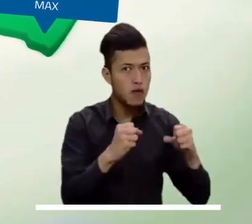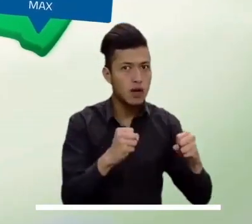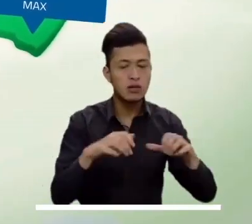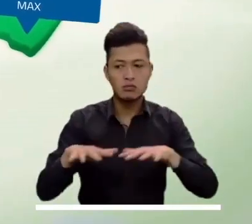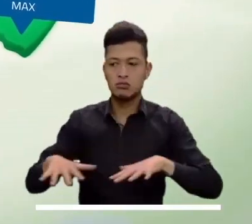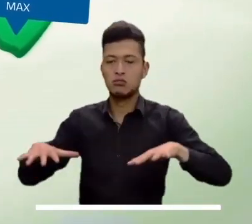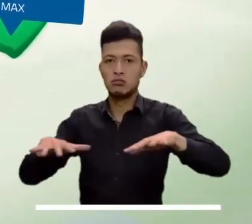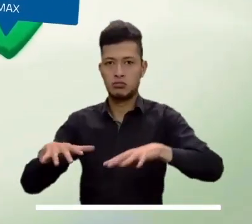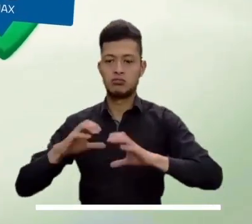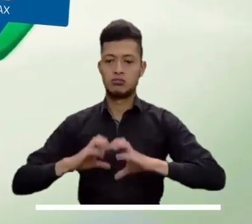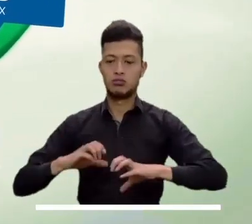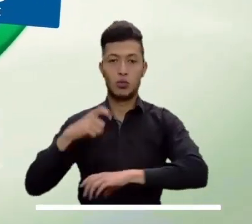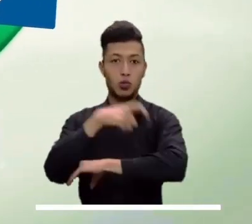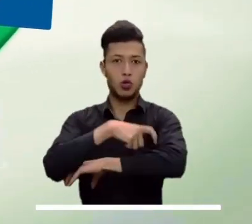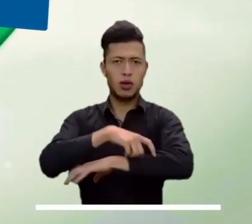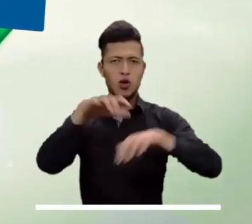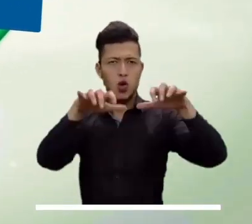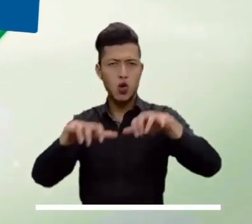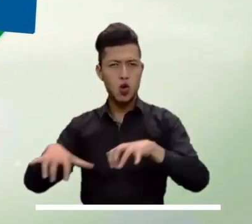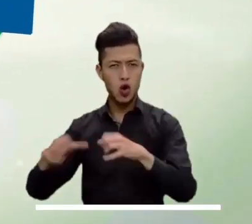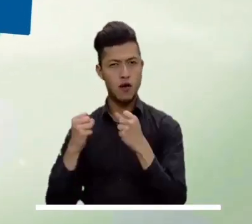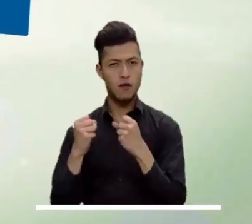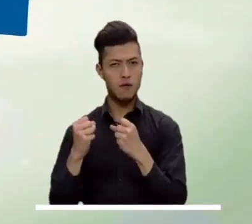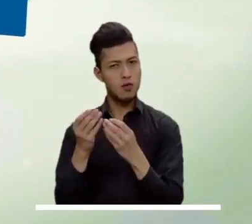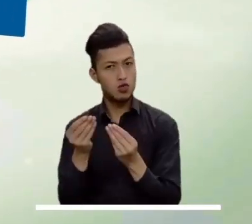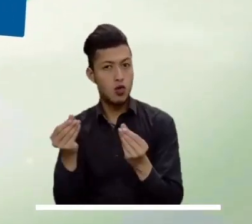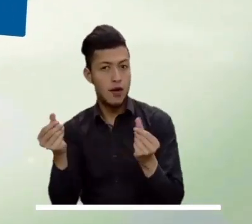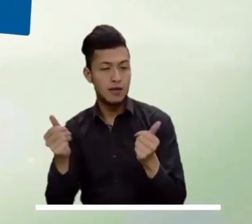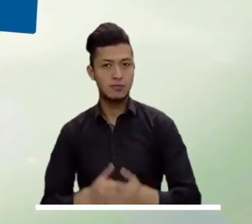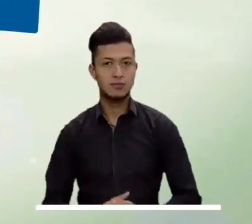que en Caquetá y Putumayo se anuncian precipitaciones leves.